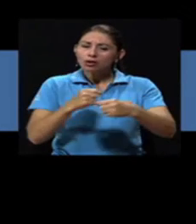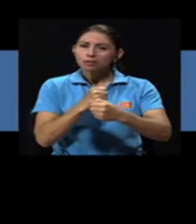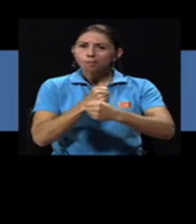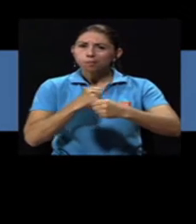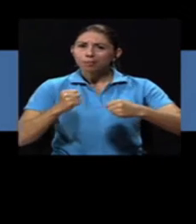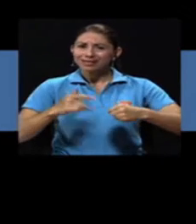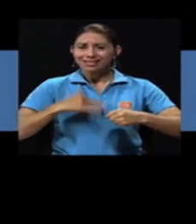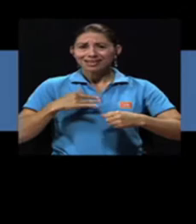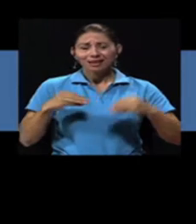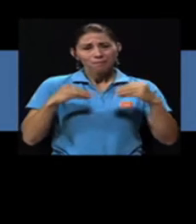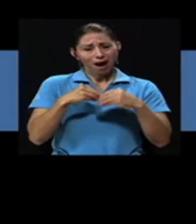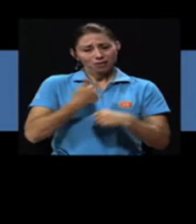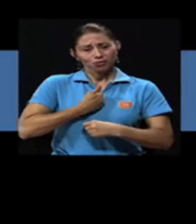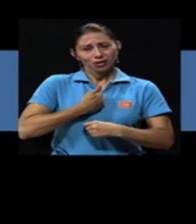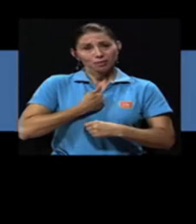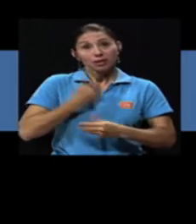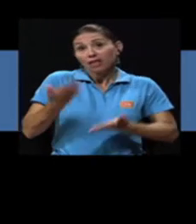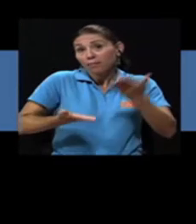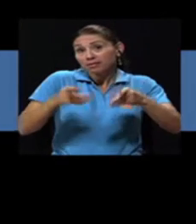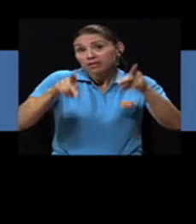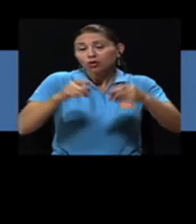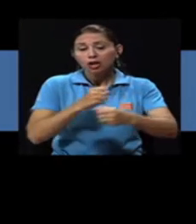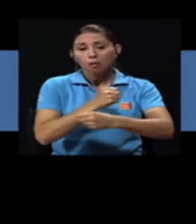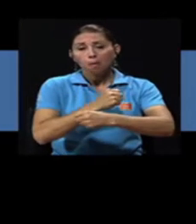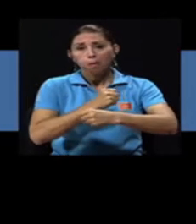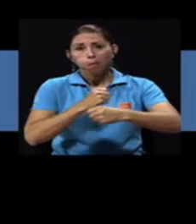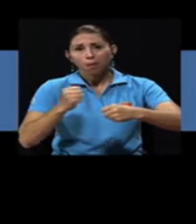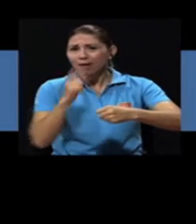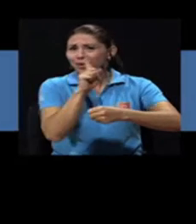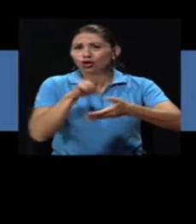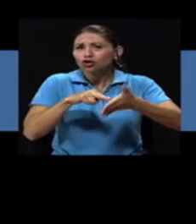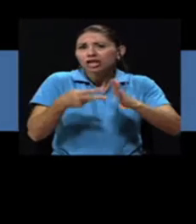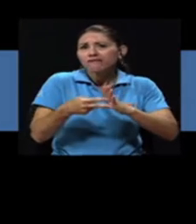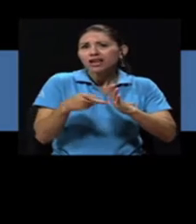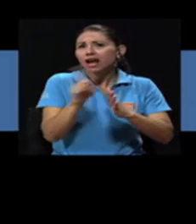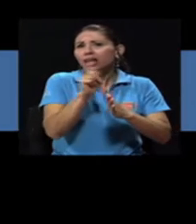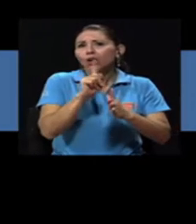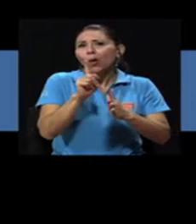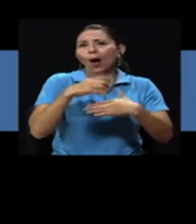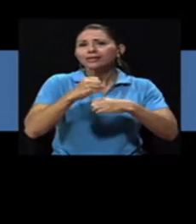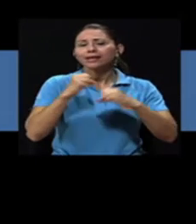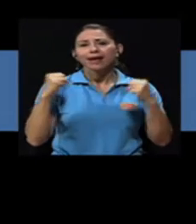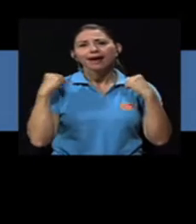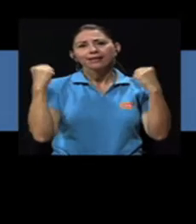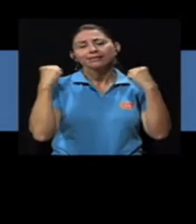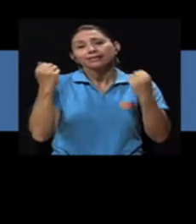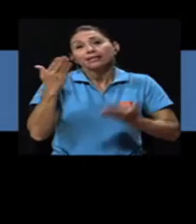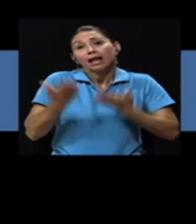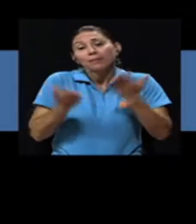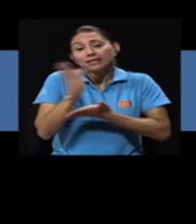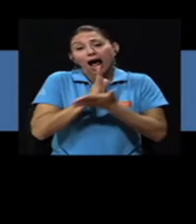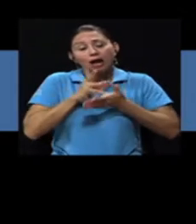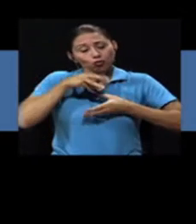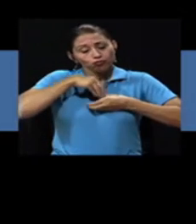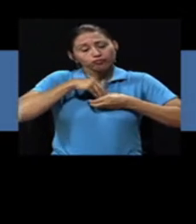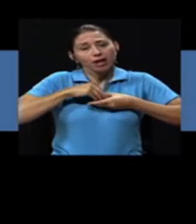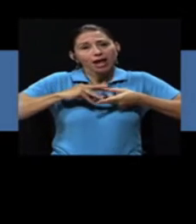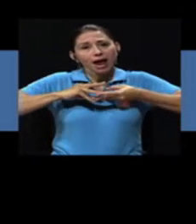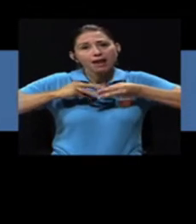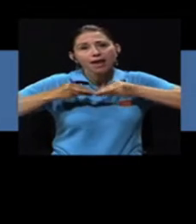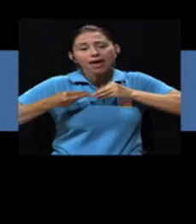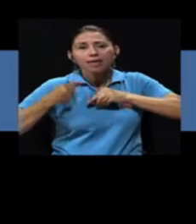y también puede que haya gente obesa y no porque ellos ya no hagan ejercicio y así, simplemente por la